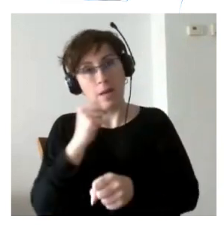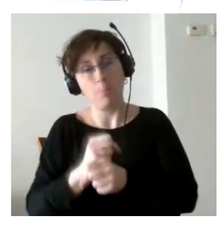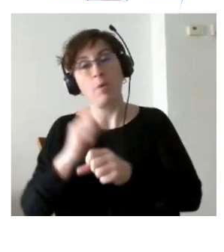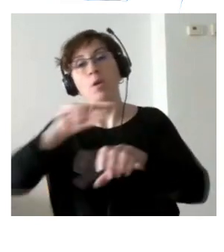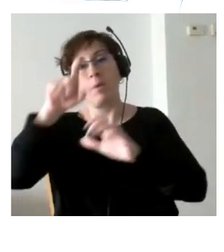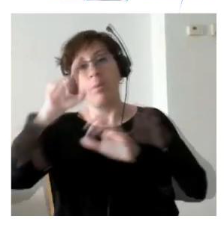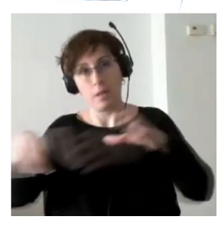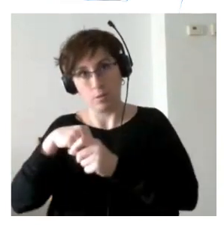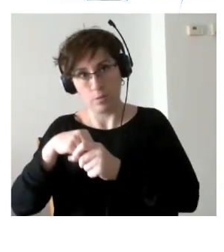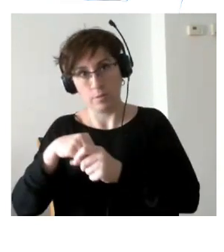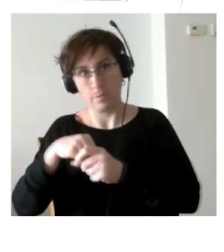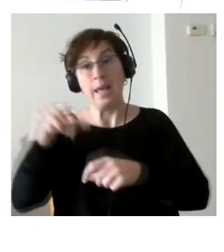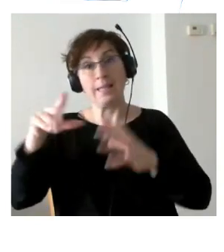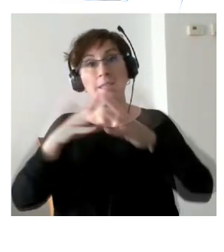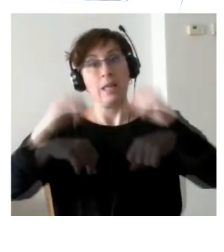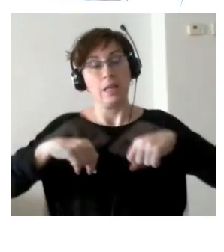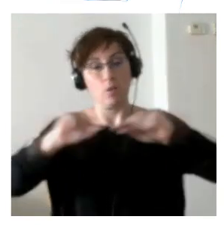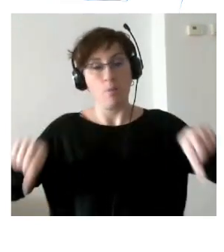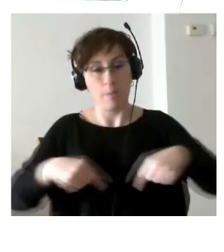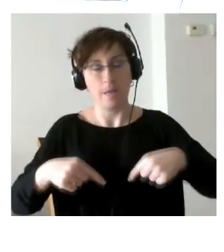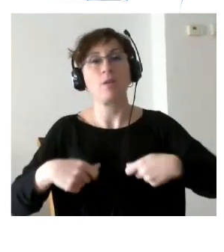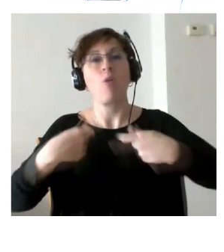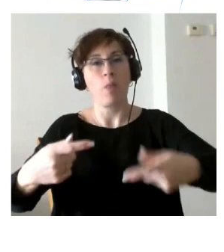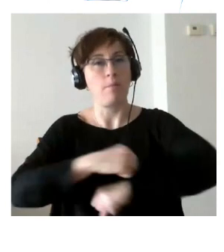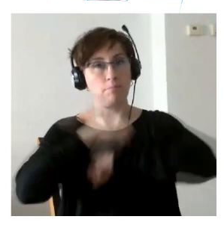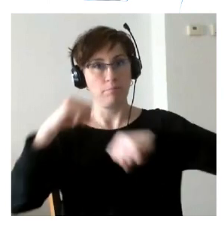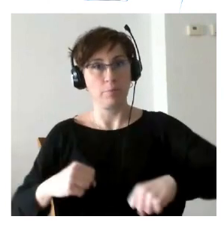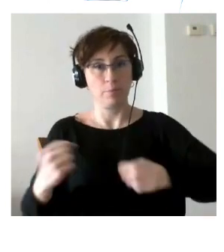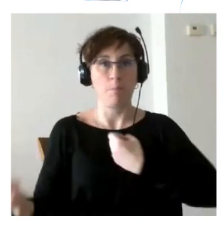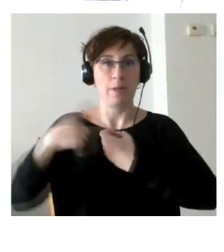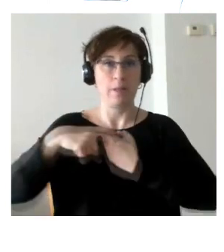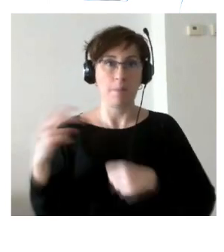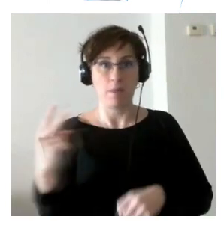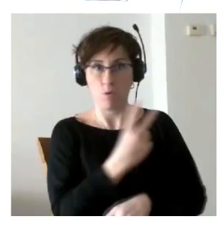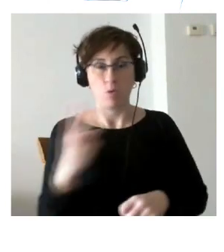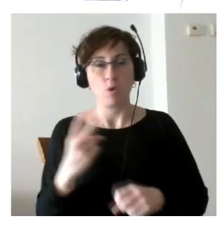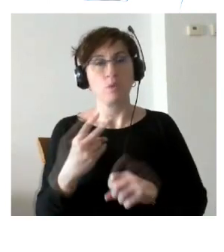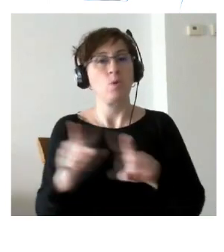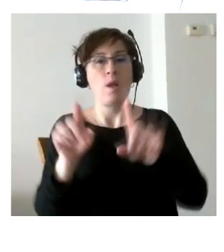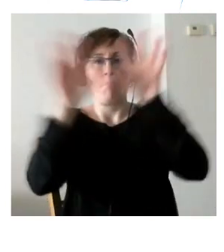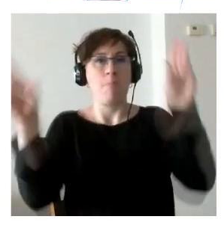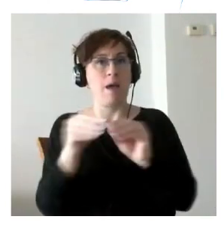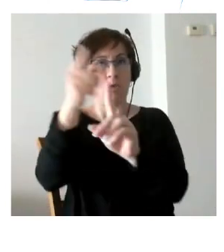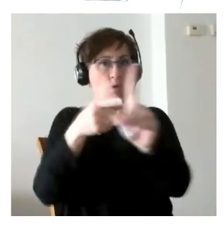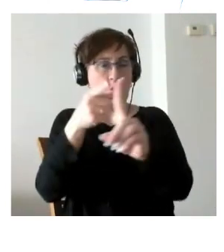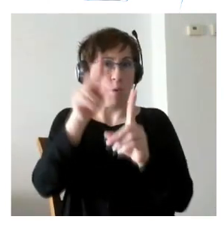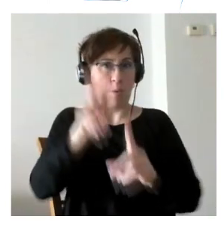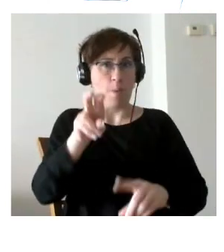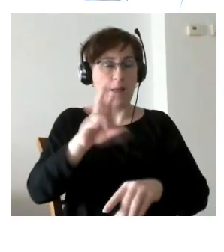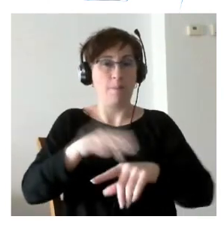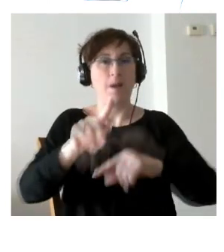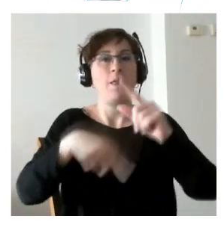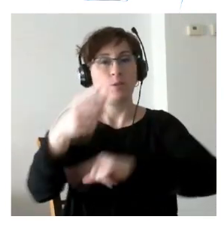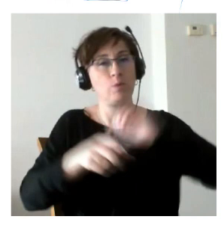solidez a la interacción de todas las partes ha sido un marco de referencia que ha contribuido muy positivamente al